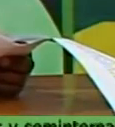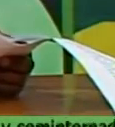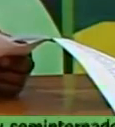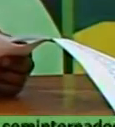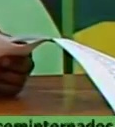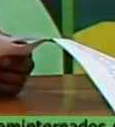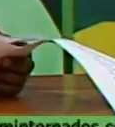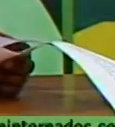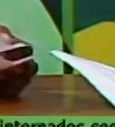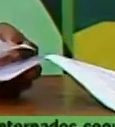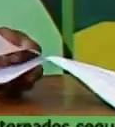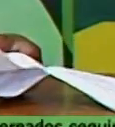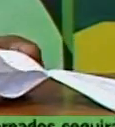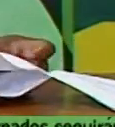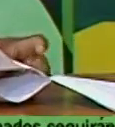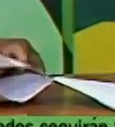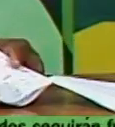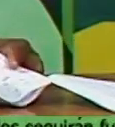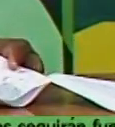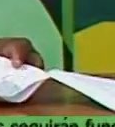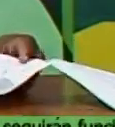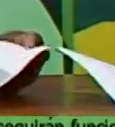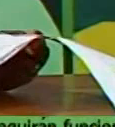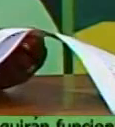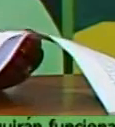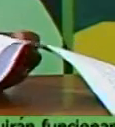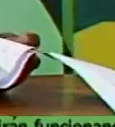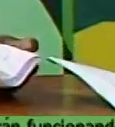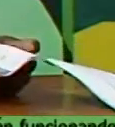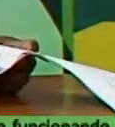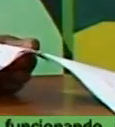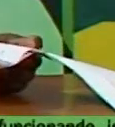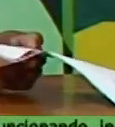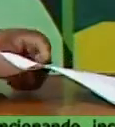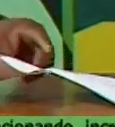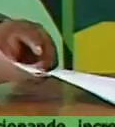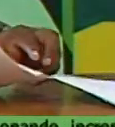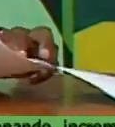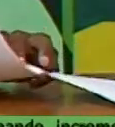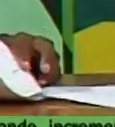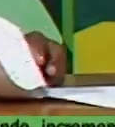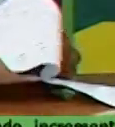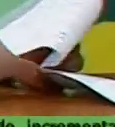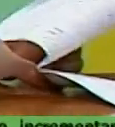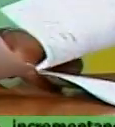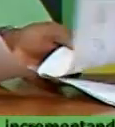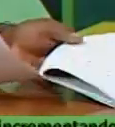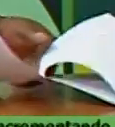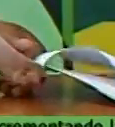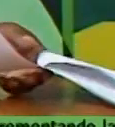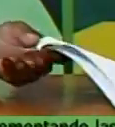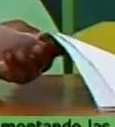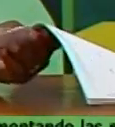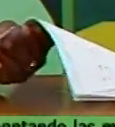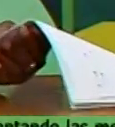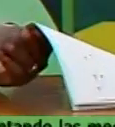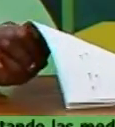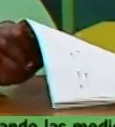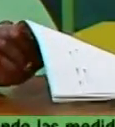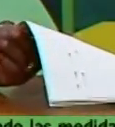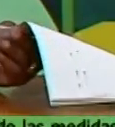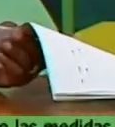medular para la dieta para la per cápita de las 30 libras mínimos que nosotros debemos de